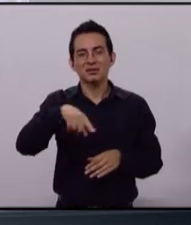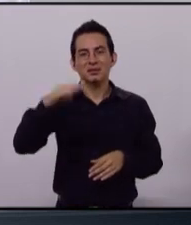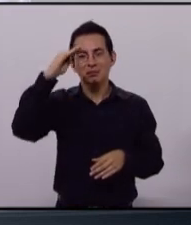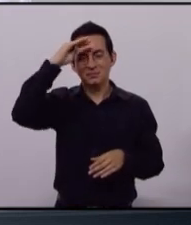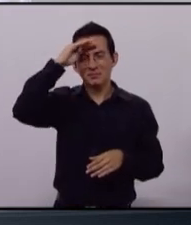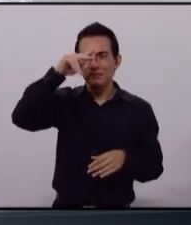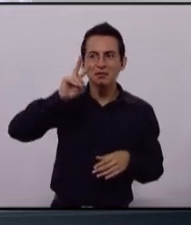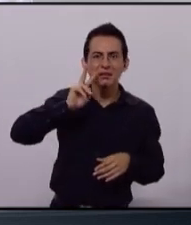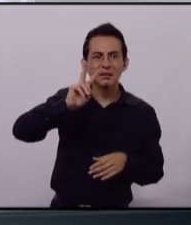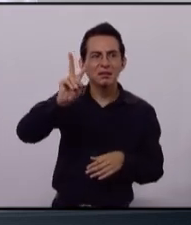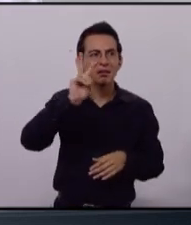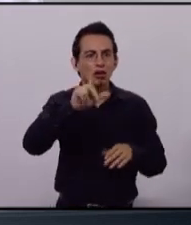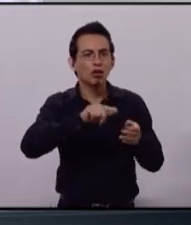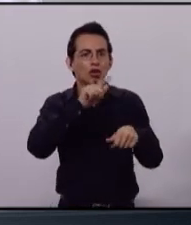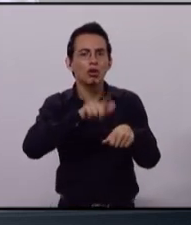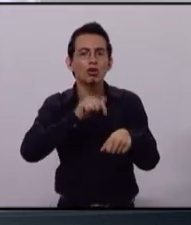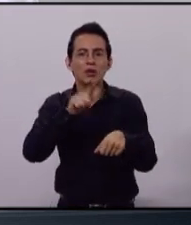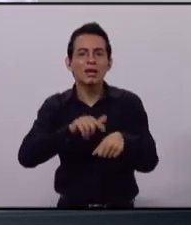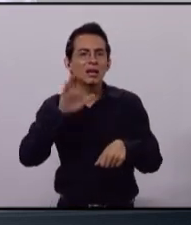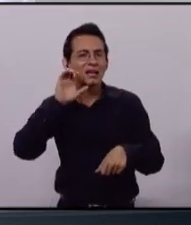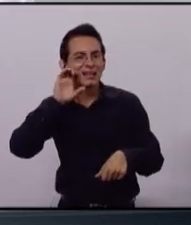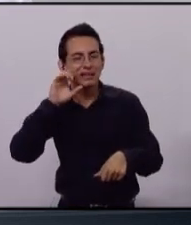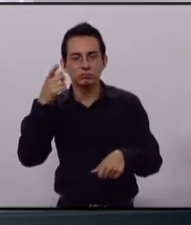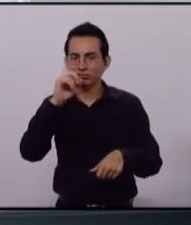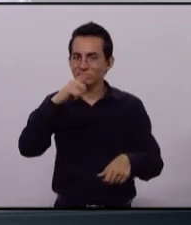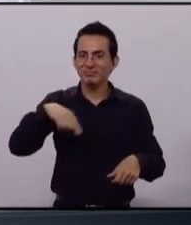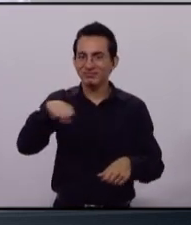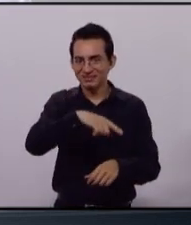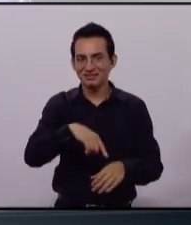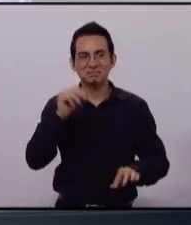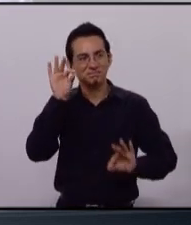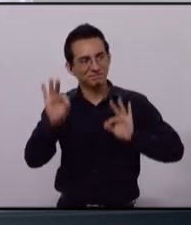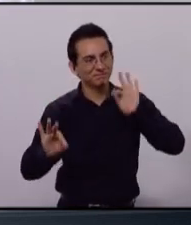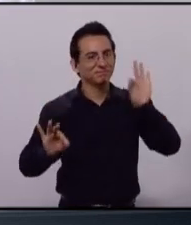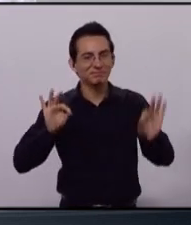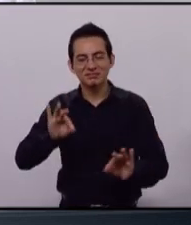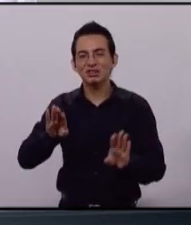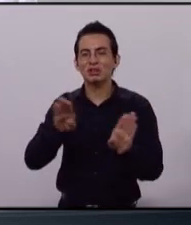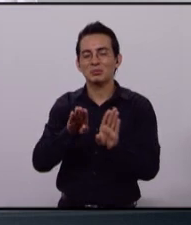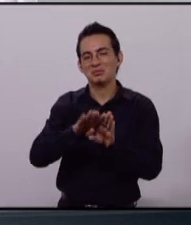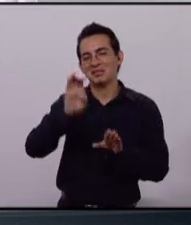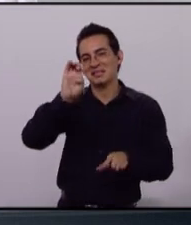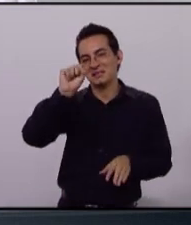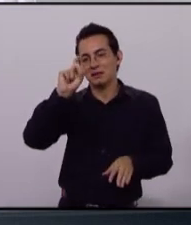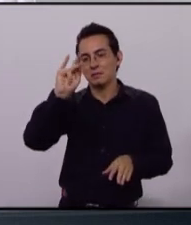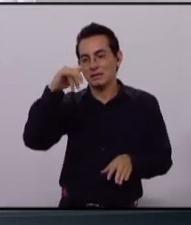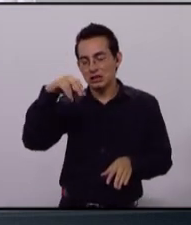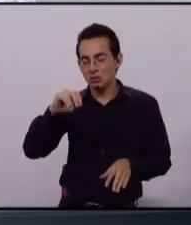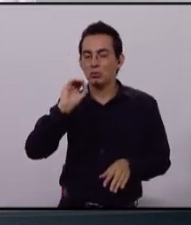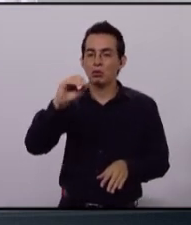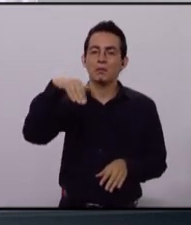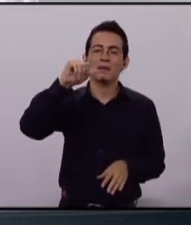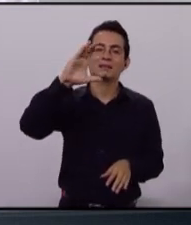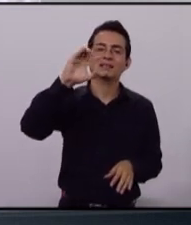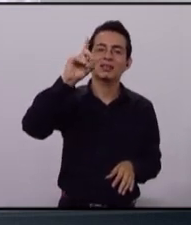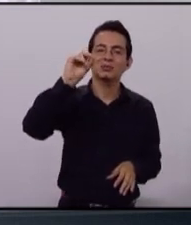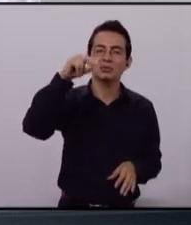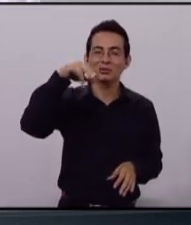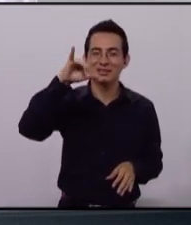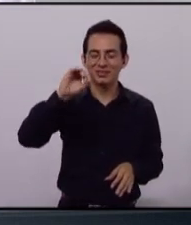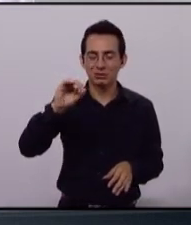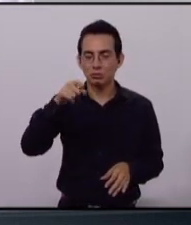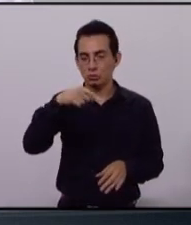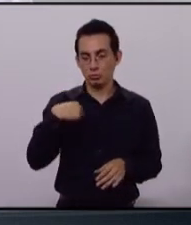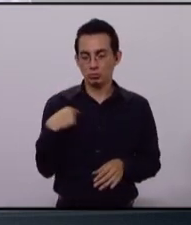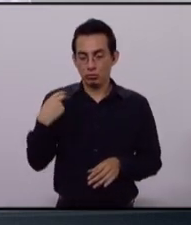por la simulación naranja. Ahí están bien metidos personas como Espino, personas como Macedonio. Somos